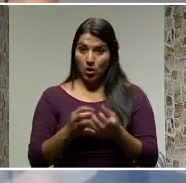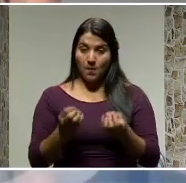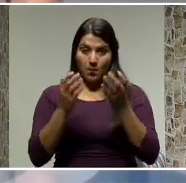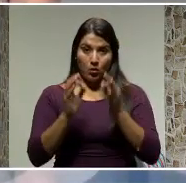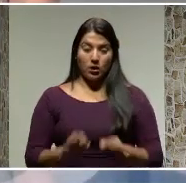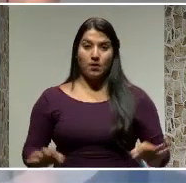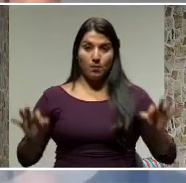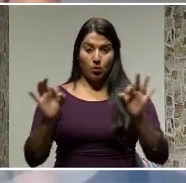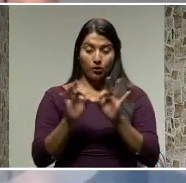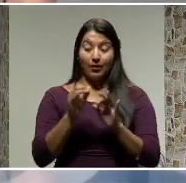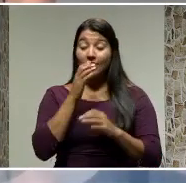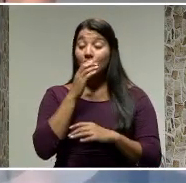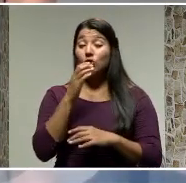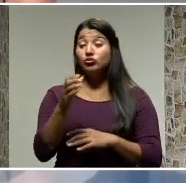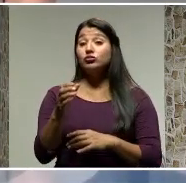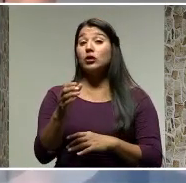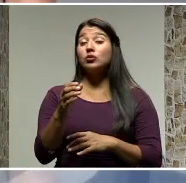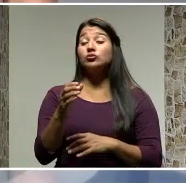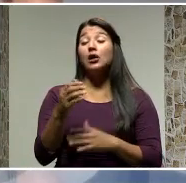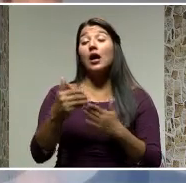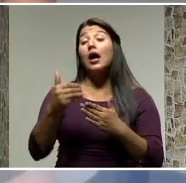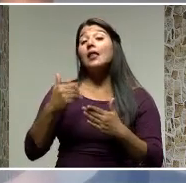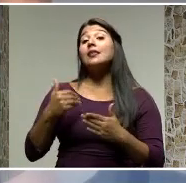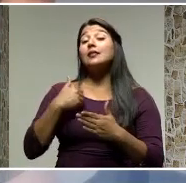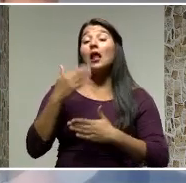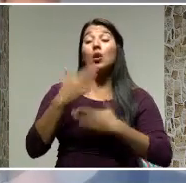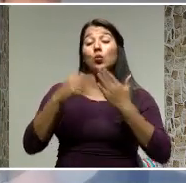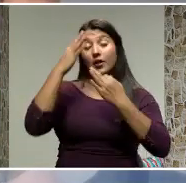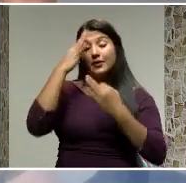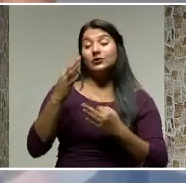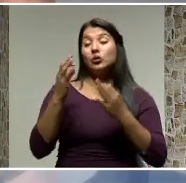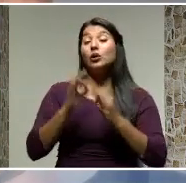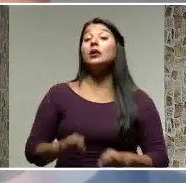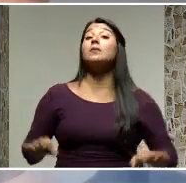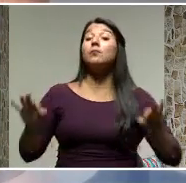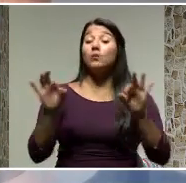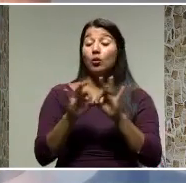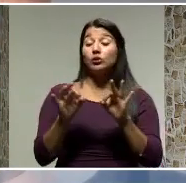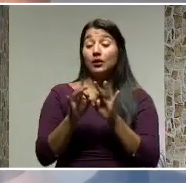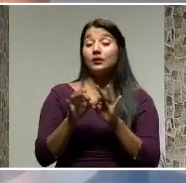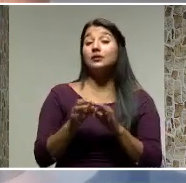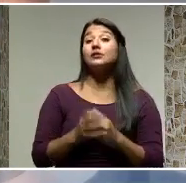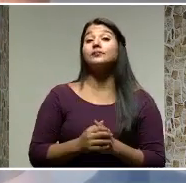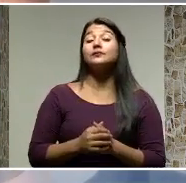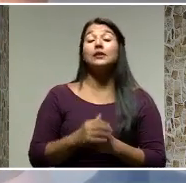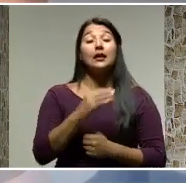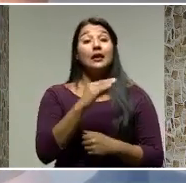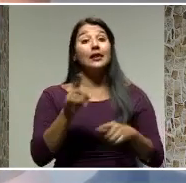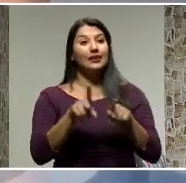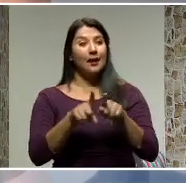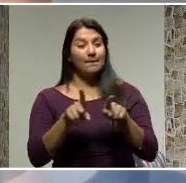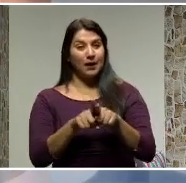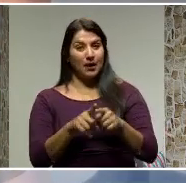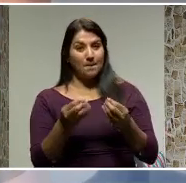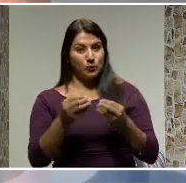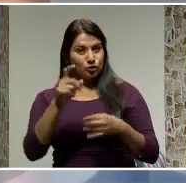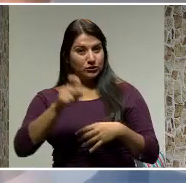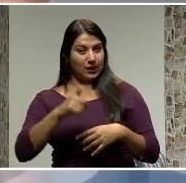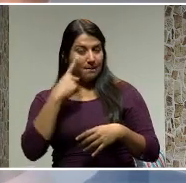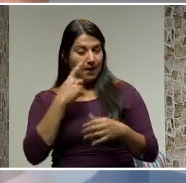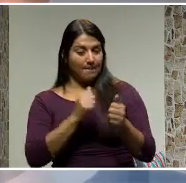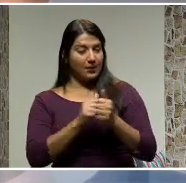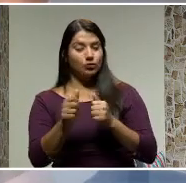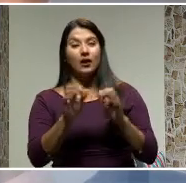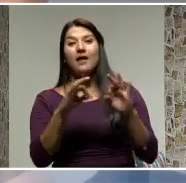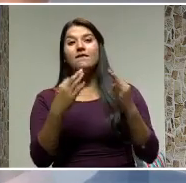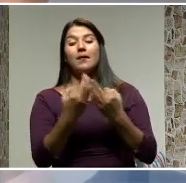importantísimos consejos y recomendaciones antes de tomar una decisión tan importante, una inversión de por vida. Y una necesidad para la mayoría